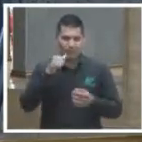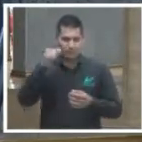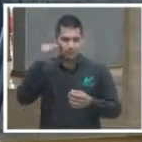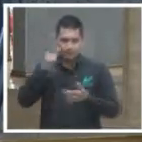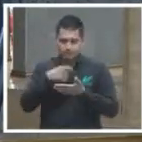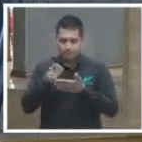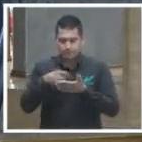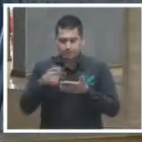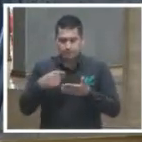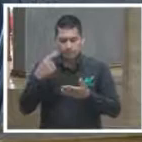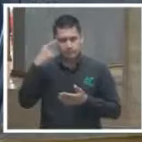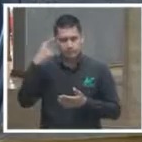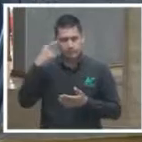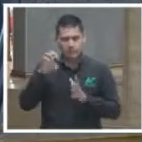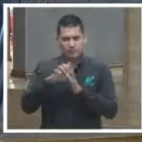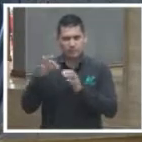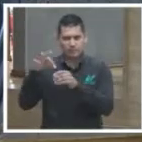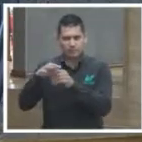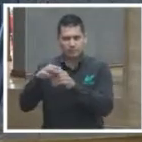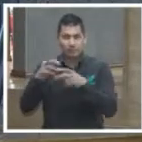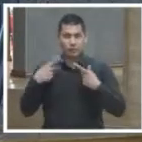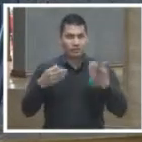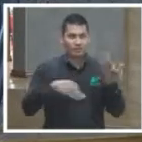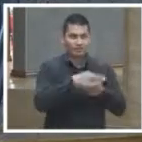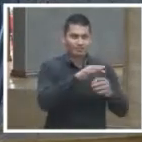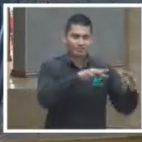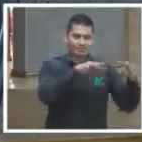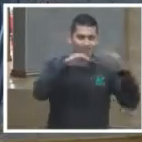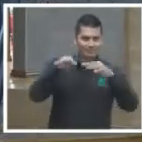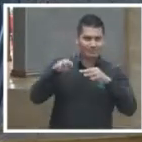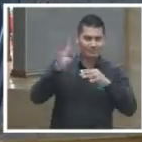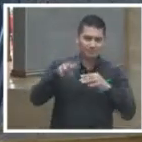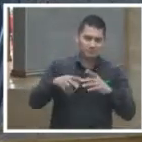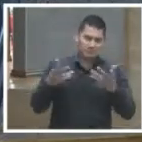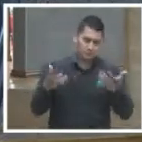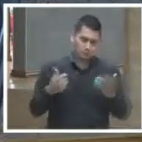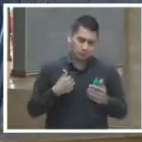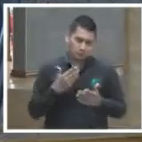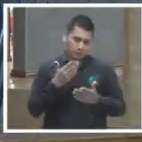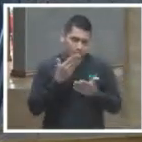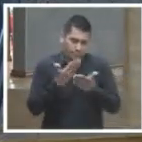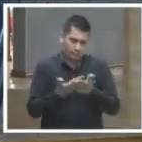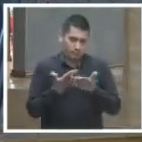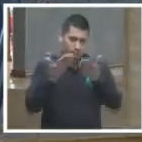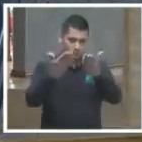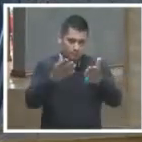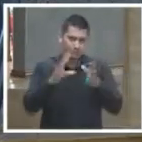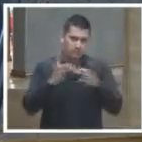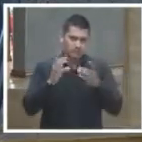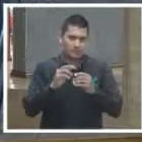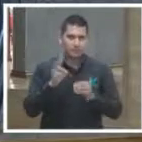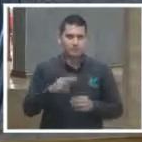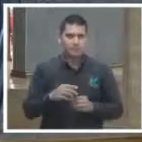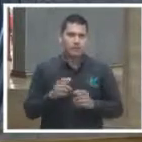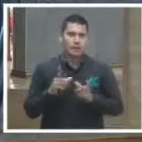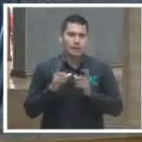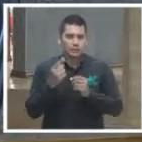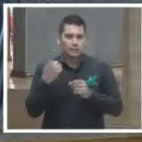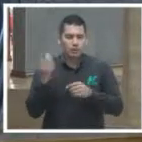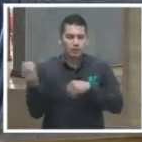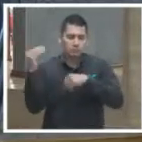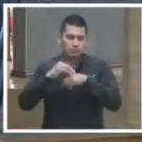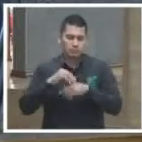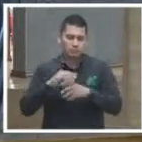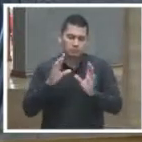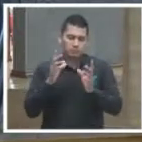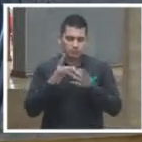la atención de por sí efectivamente y estoy totalmente de acuerdo les comparto algo nada más para ponerlo y